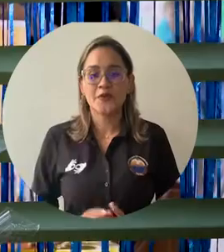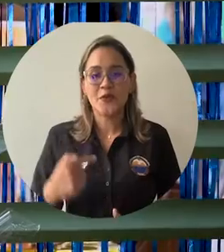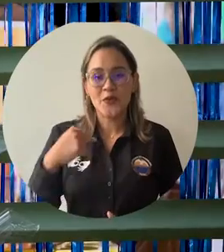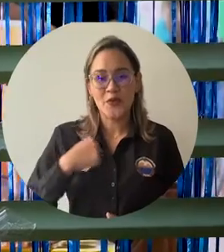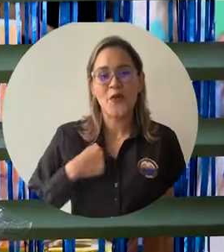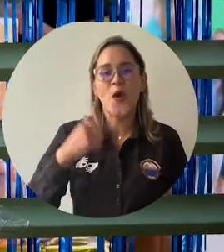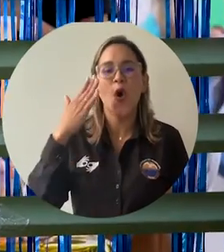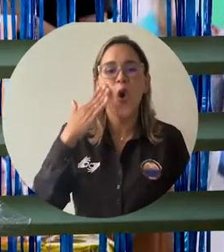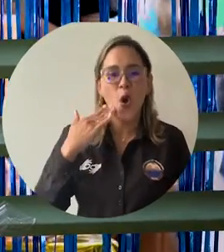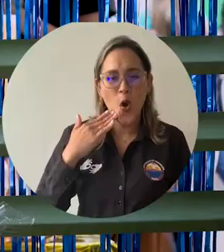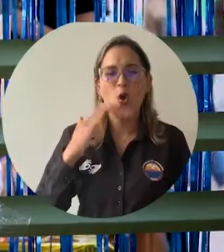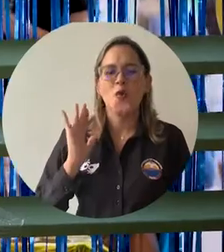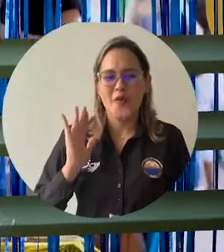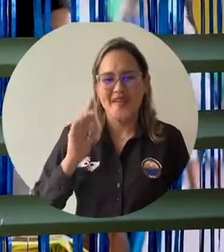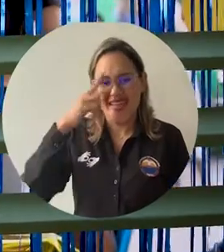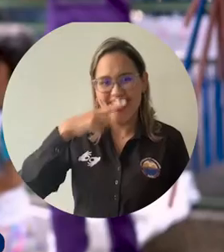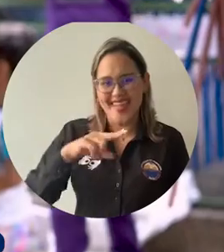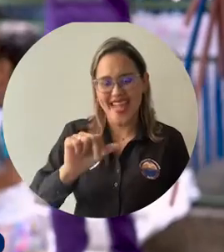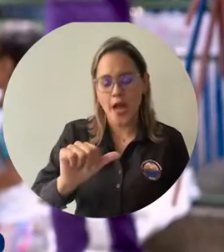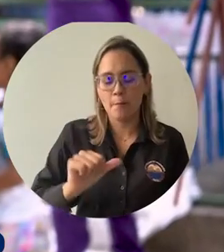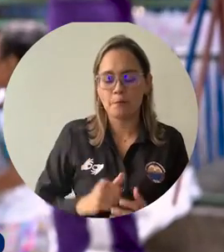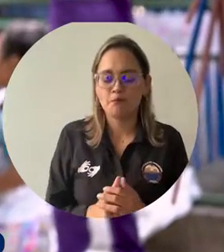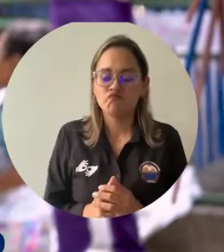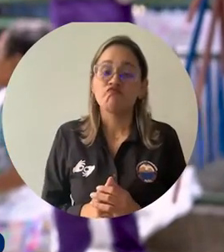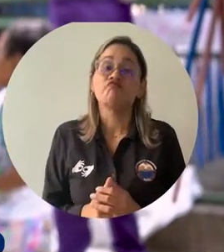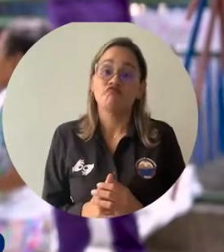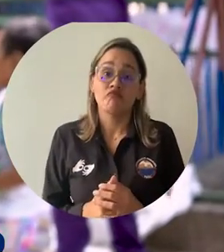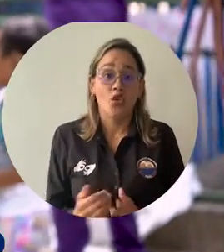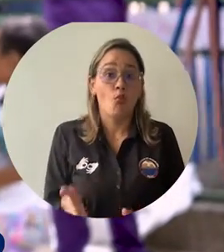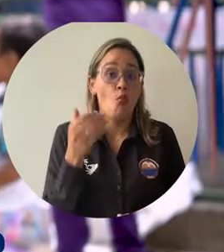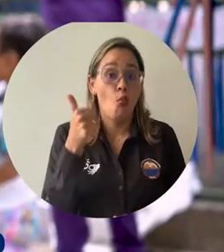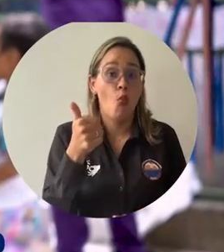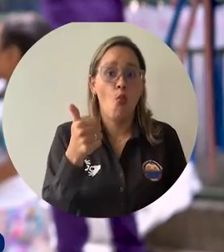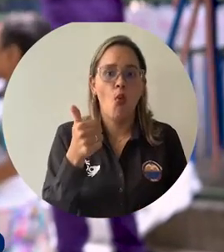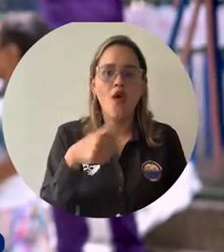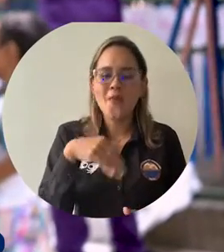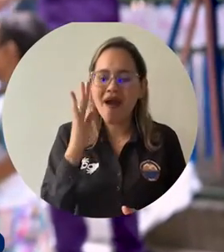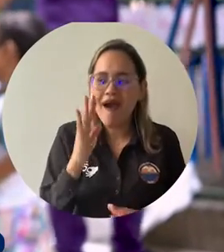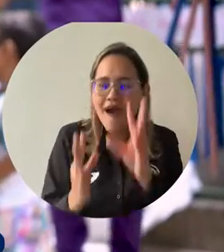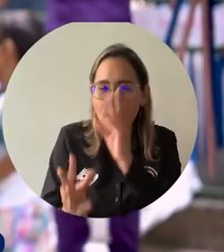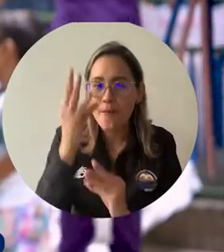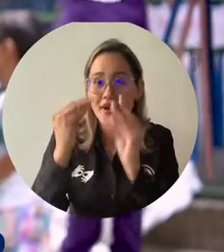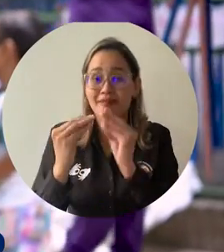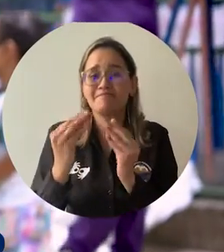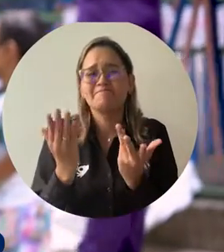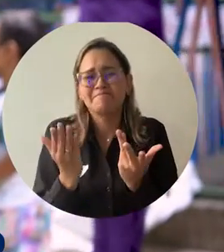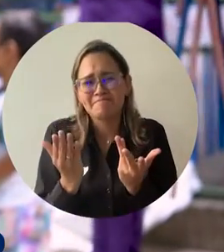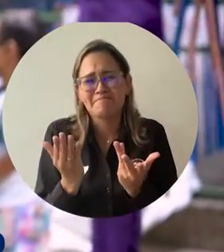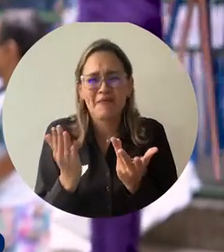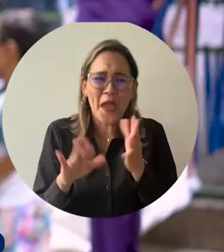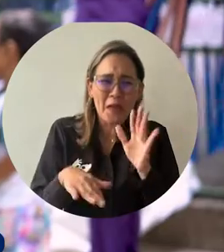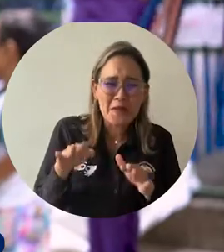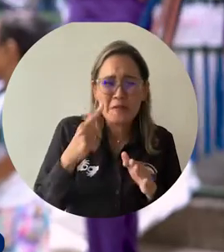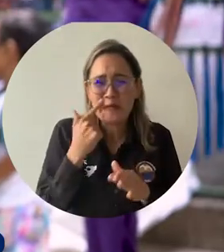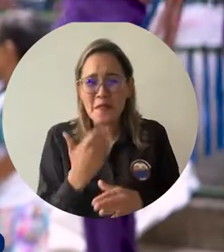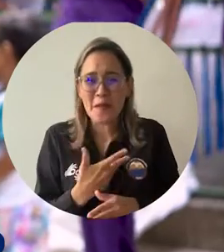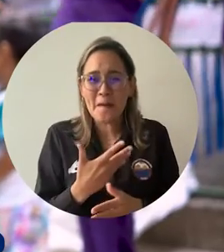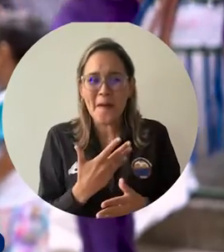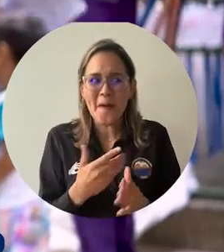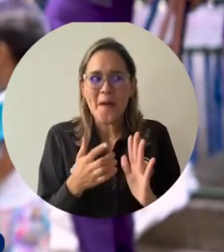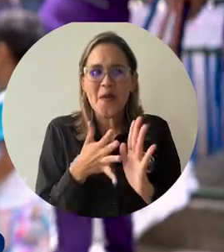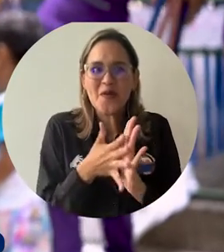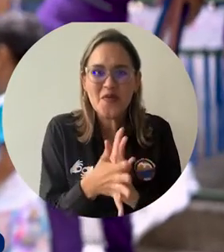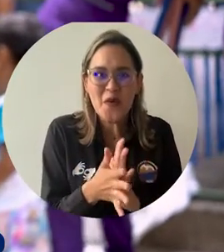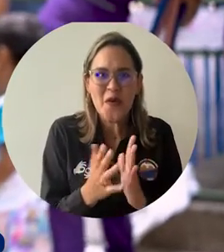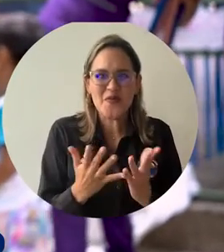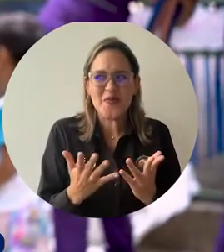Yo tengo niñas adolescentes y entonces es bueno porque aprenden cosas que de pronto nosotros los padres no les vamos a